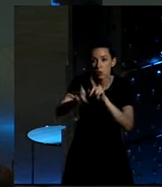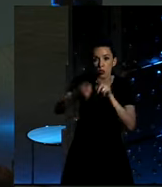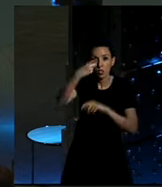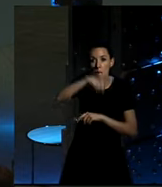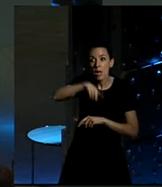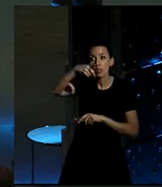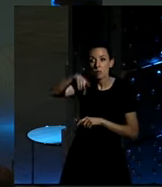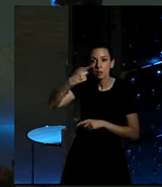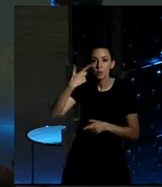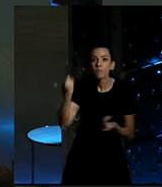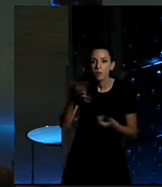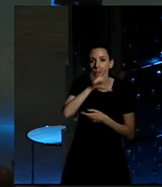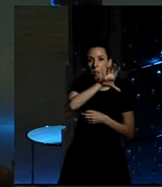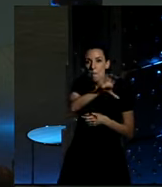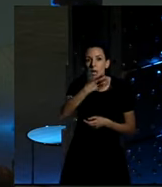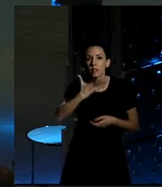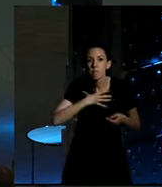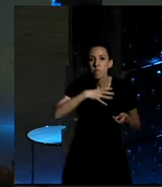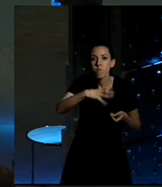mes qué país es viable.